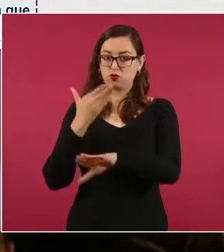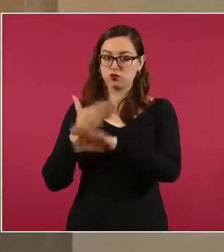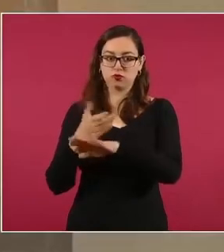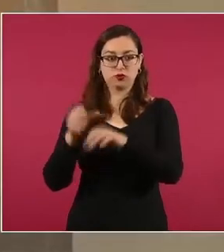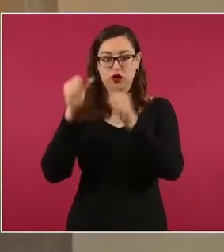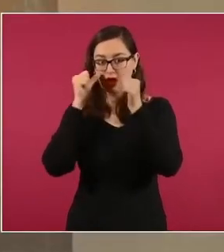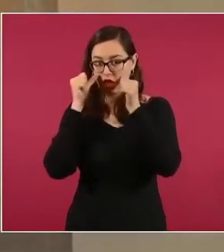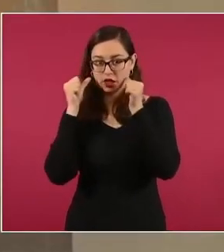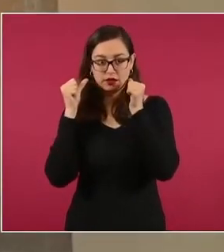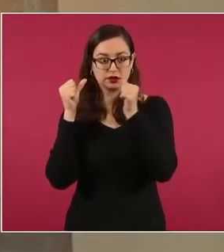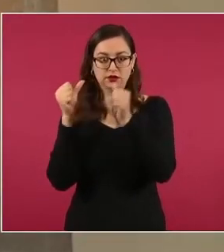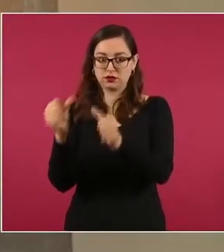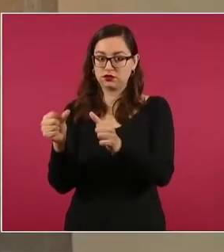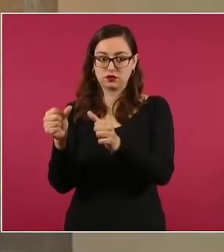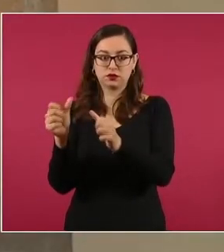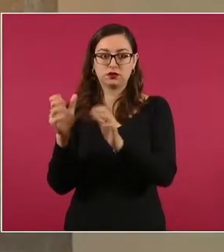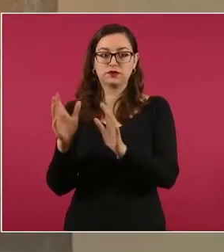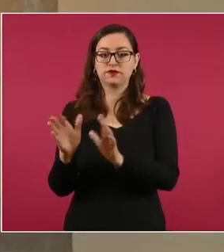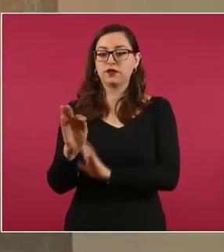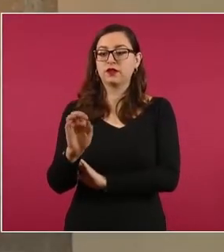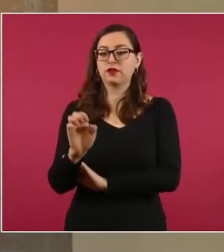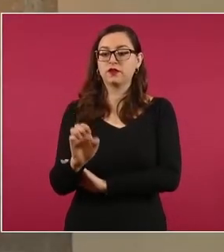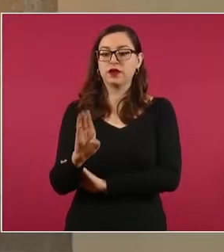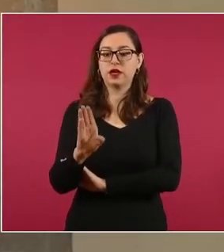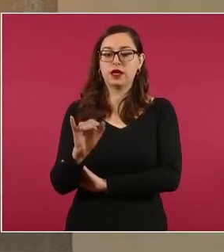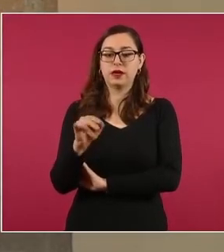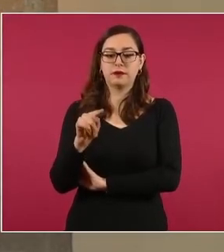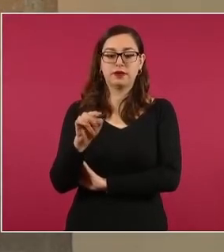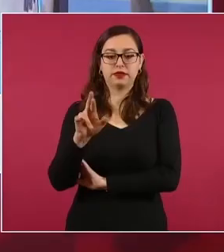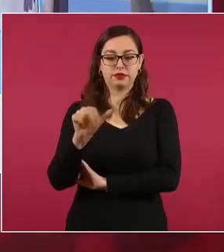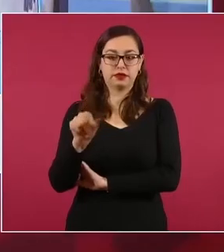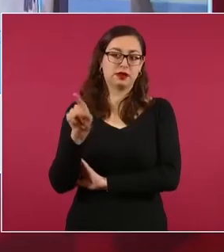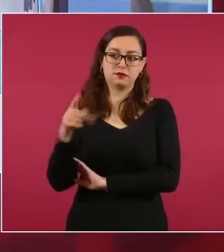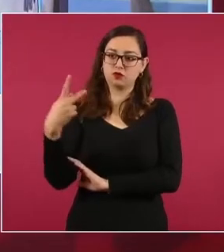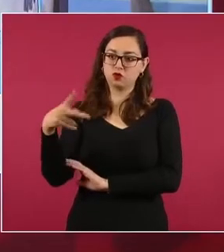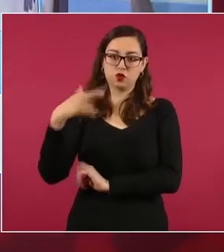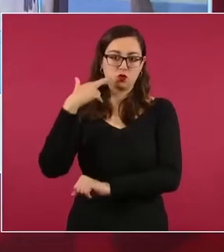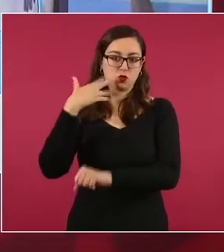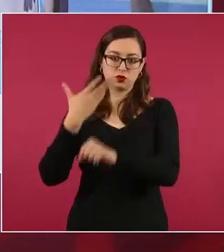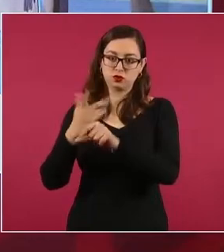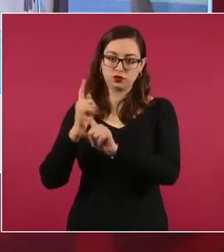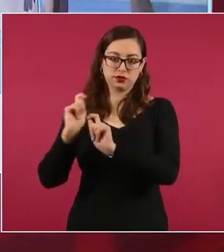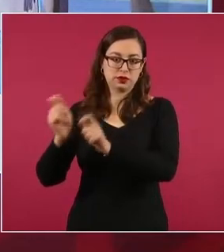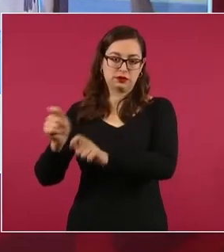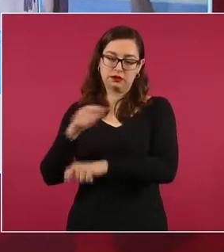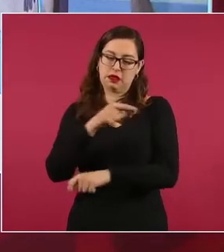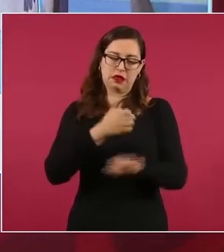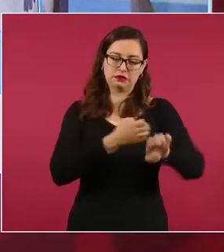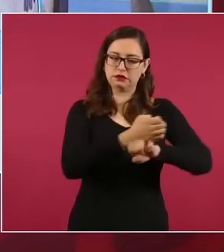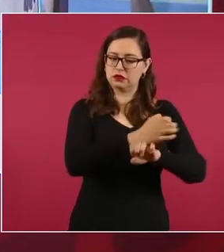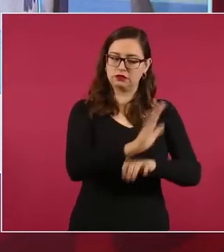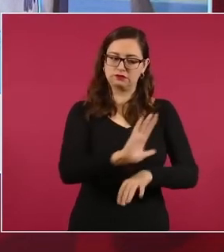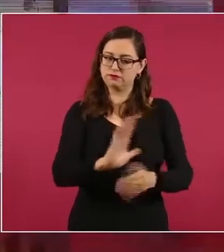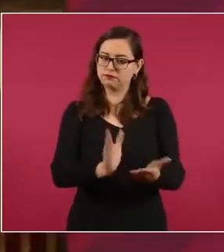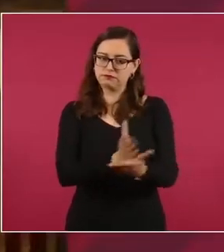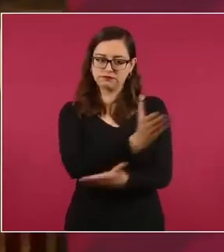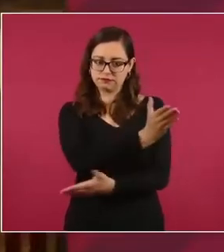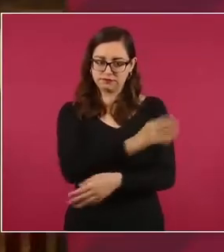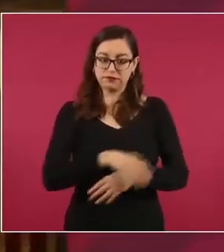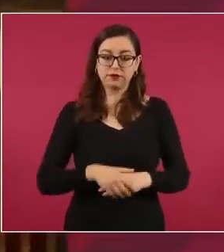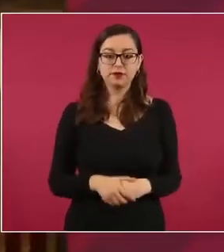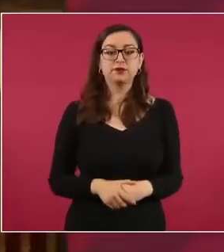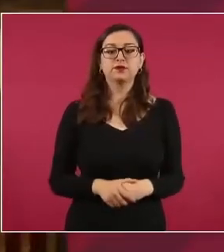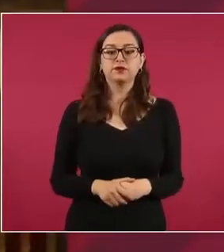y Trata de Personas, Febintra, quien lleve a cabo la investigación. En información que la